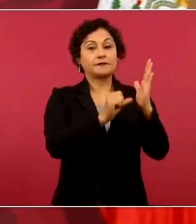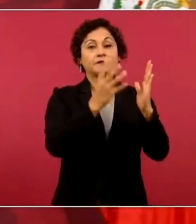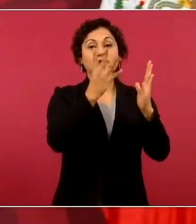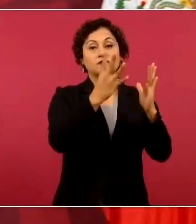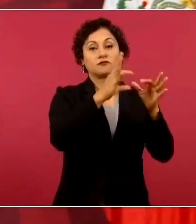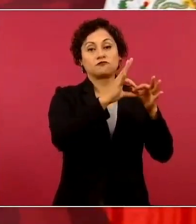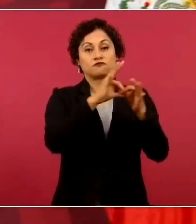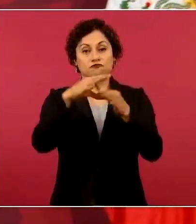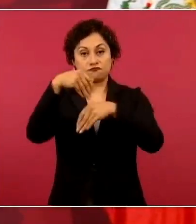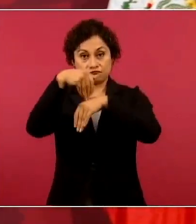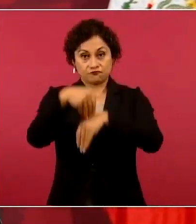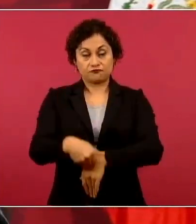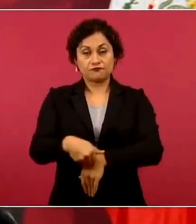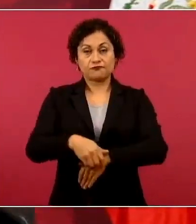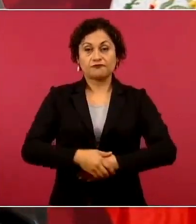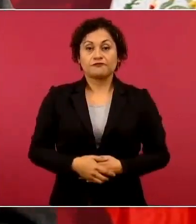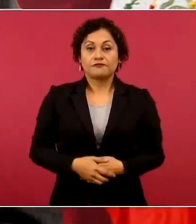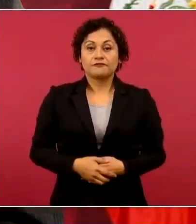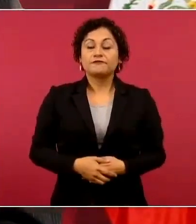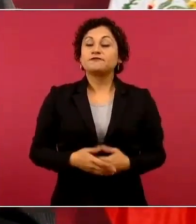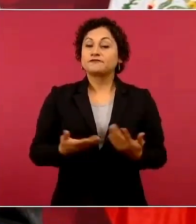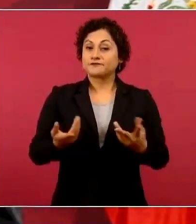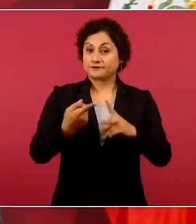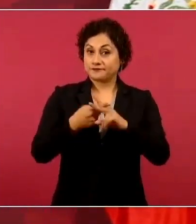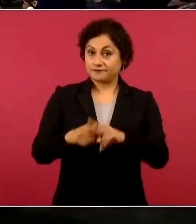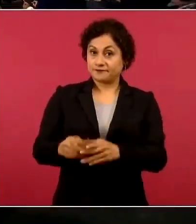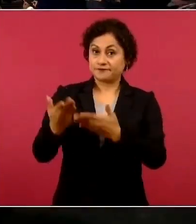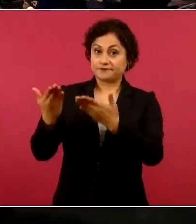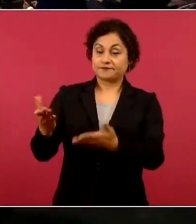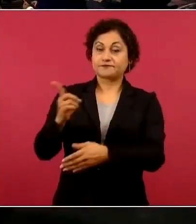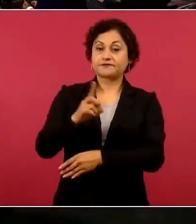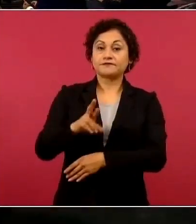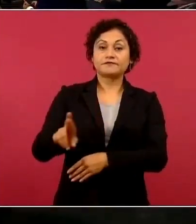Entonces, vamos a empezar con el doctor Jorge Alcocer.